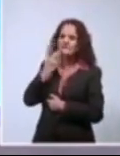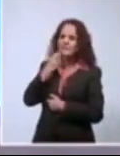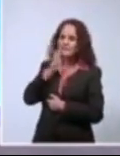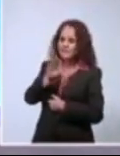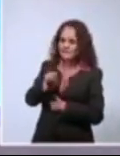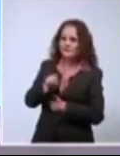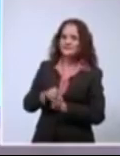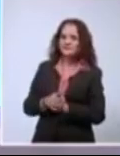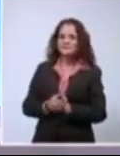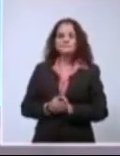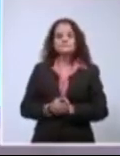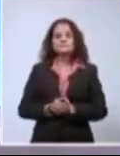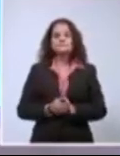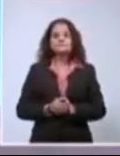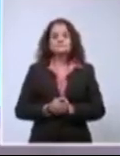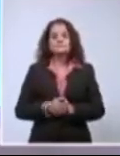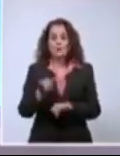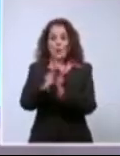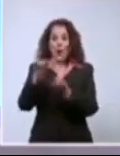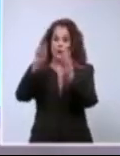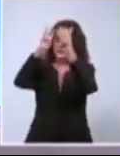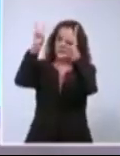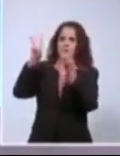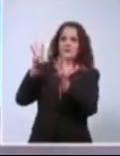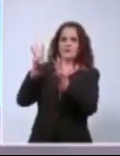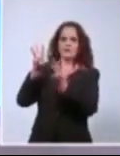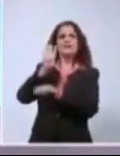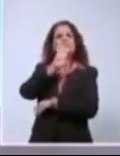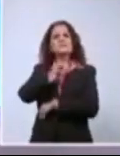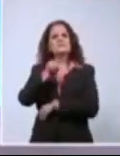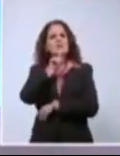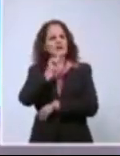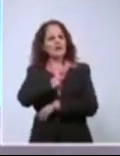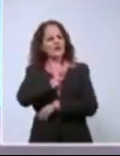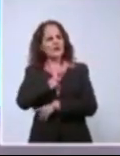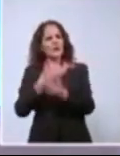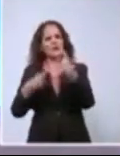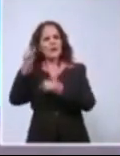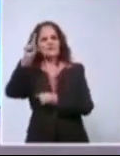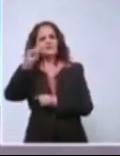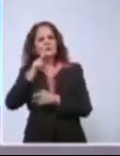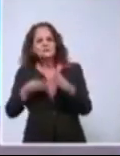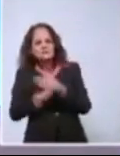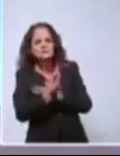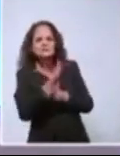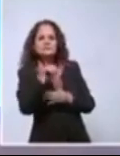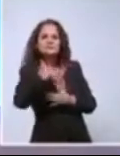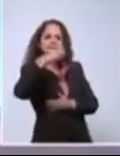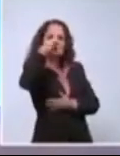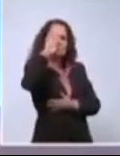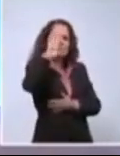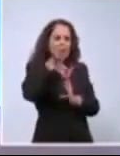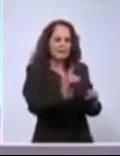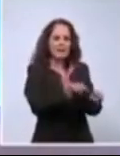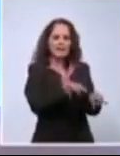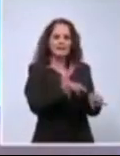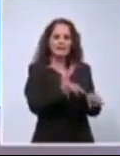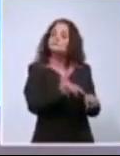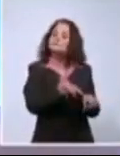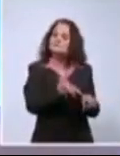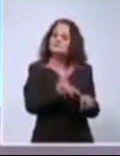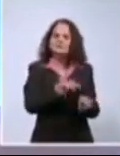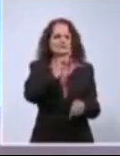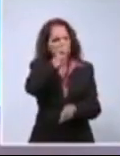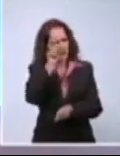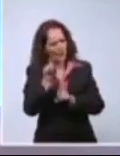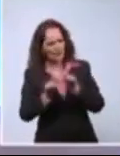se ha pedido una invasión a Cuba a través de redes sociales. Vuelvo a la misma idea del inicio. ¿Cuida su intimidad, su honor, quien incita